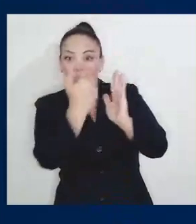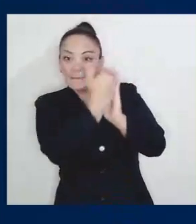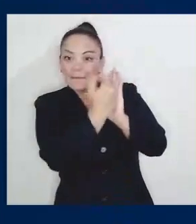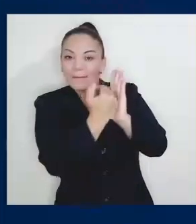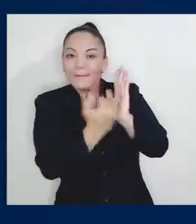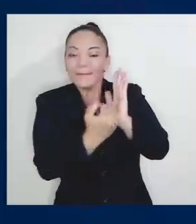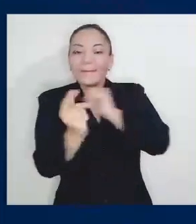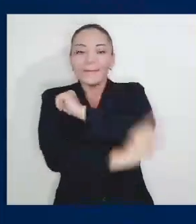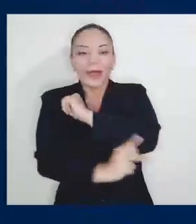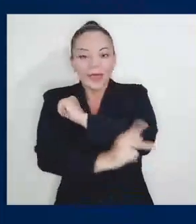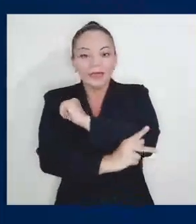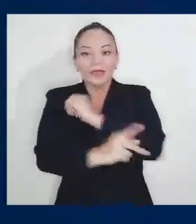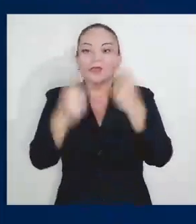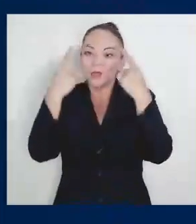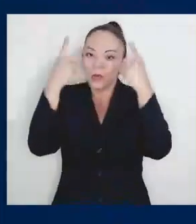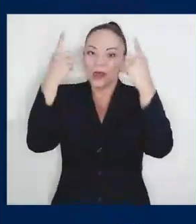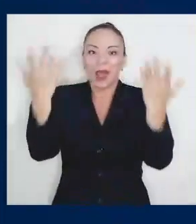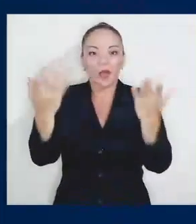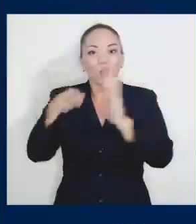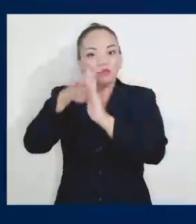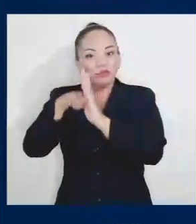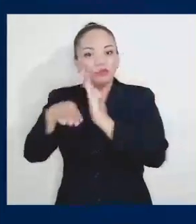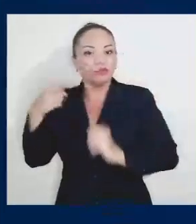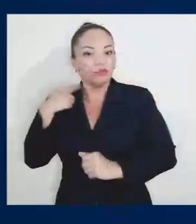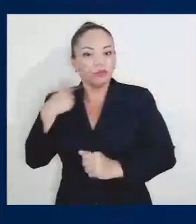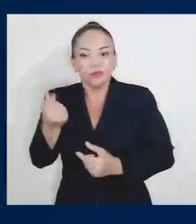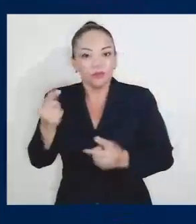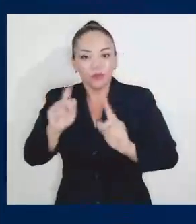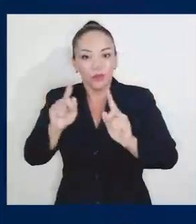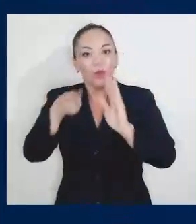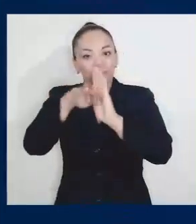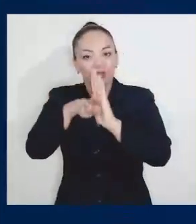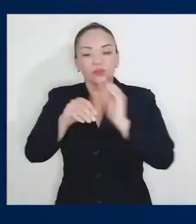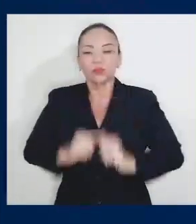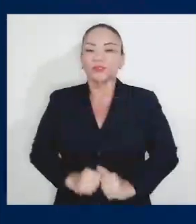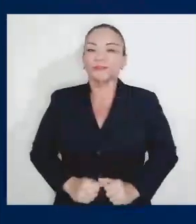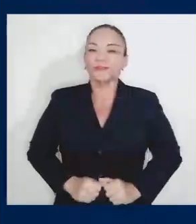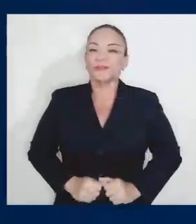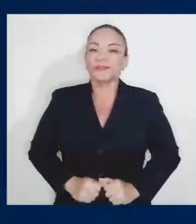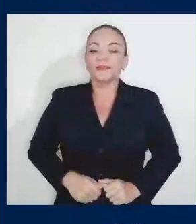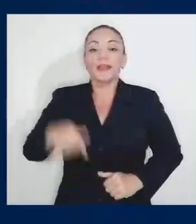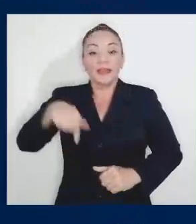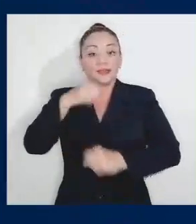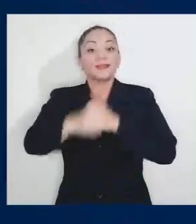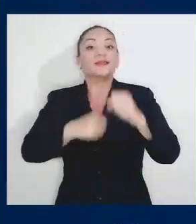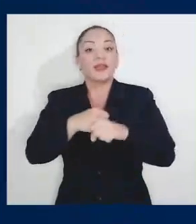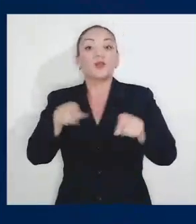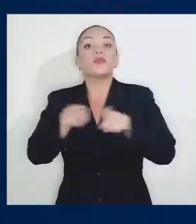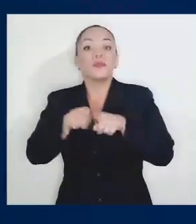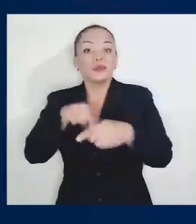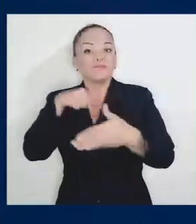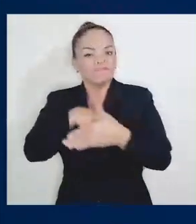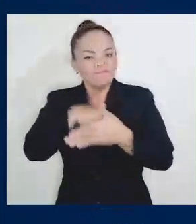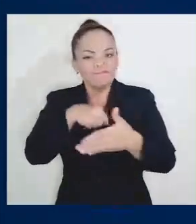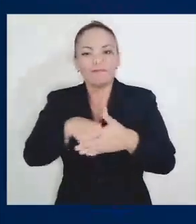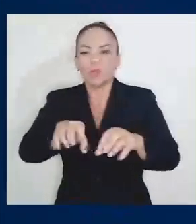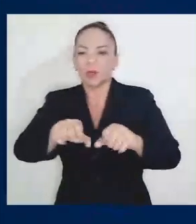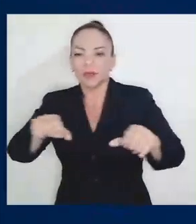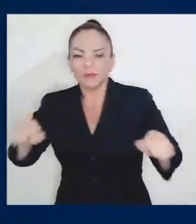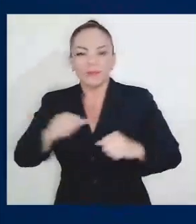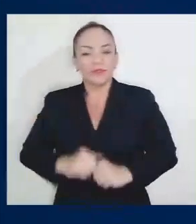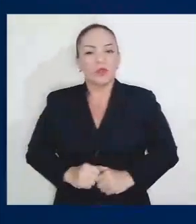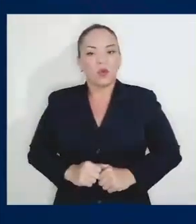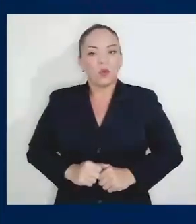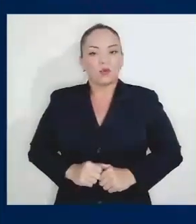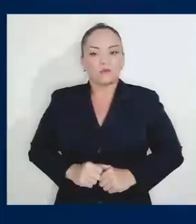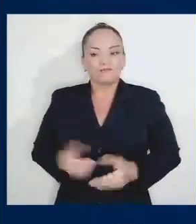bajar la inflación. Este primer año de gobierno hemos luchado contra la corrupción, usted lo sabe, la inoperancia nos ha